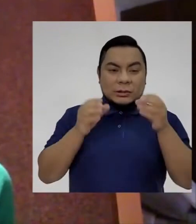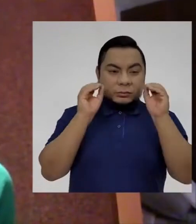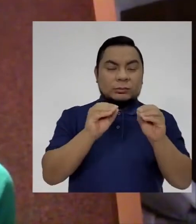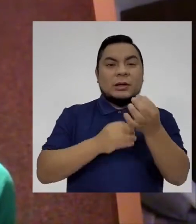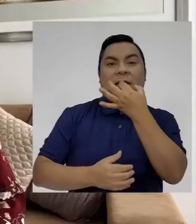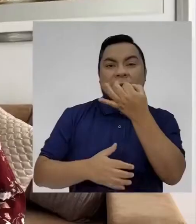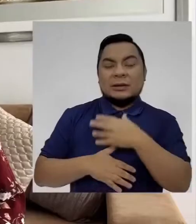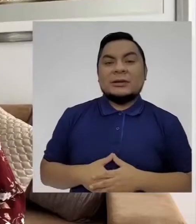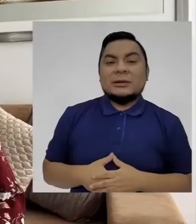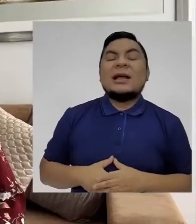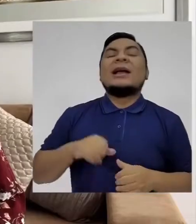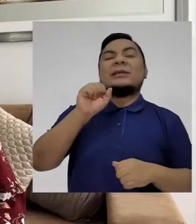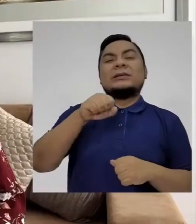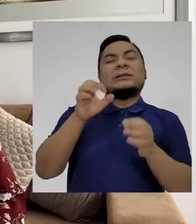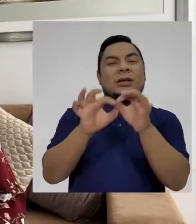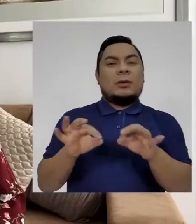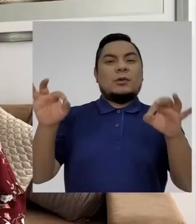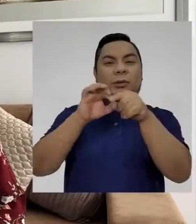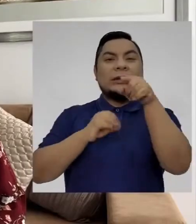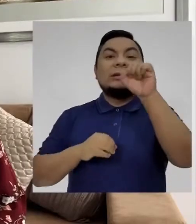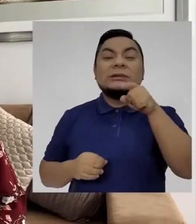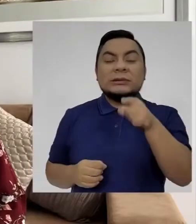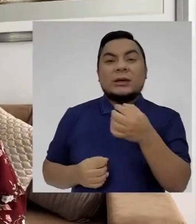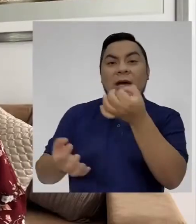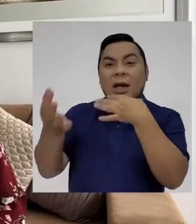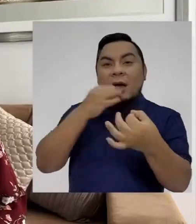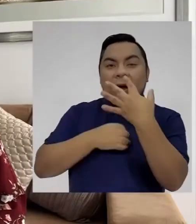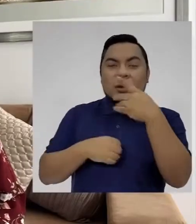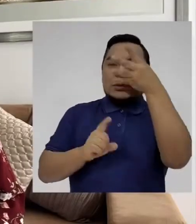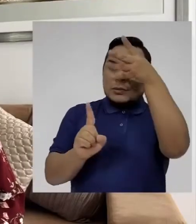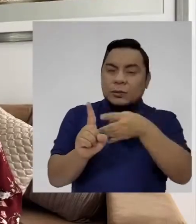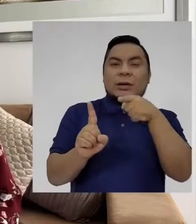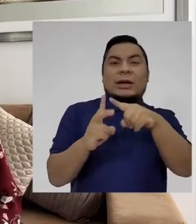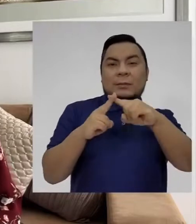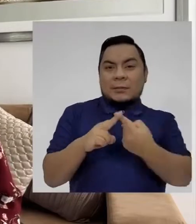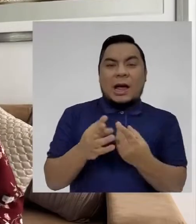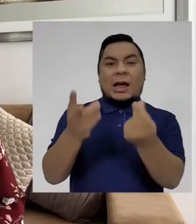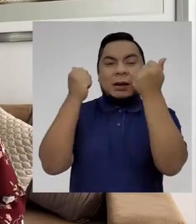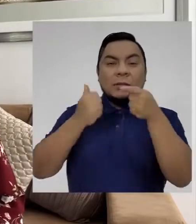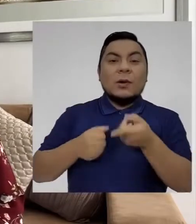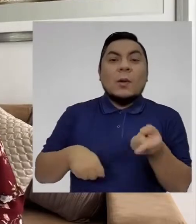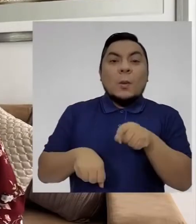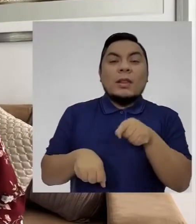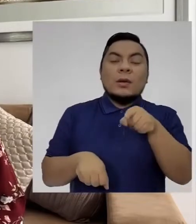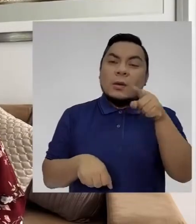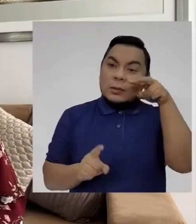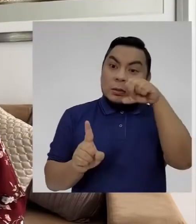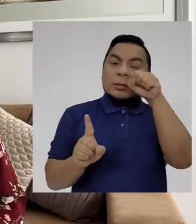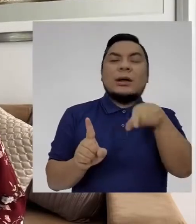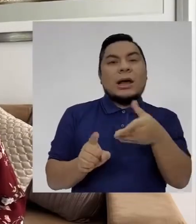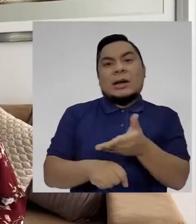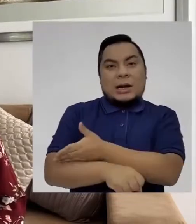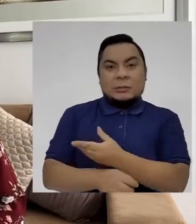con el tratamiento. Así es, qué importante es eso, ¿no? El tratamiento tiene que empezar, pues apenas es diagnosticado